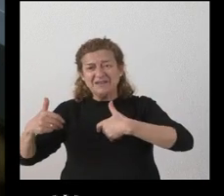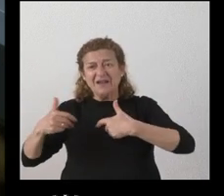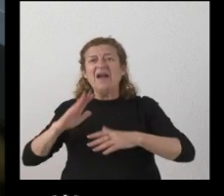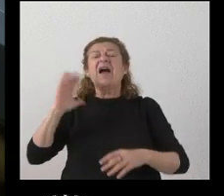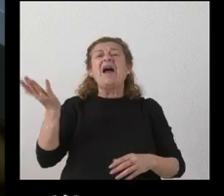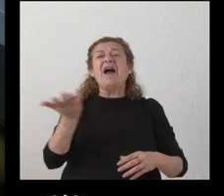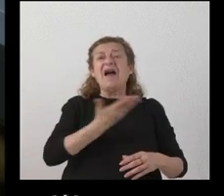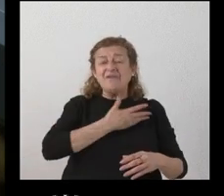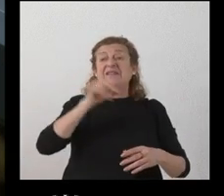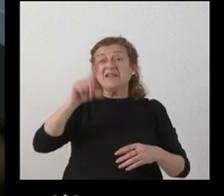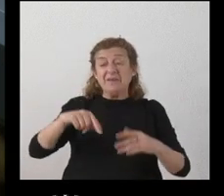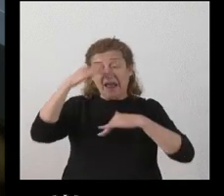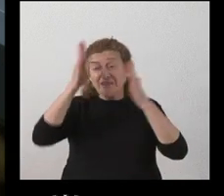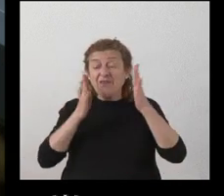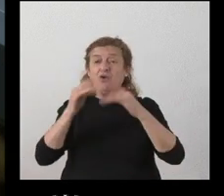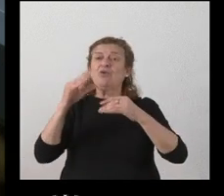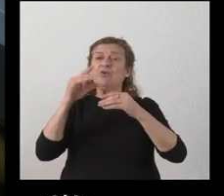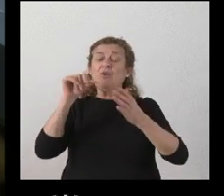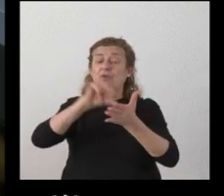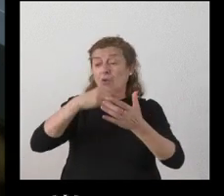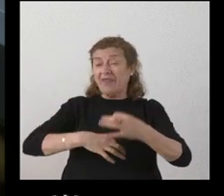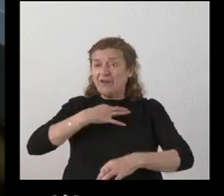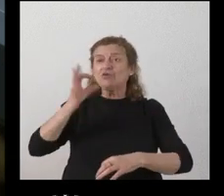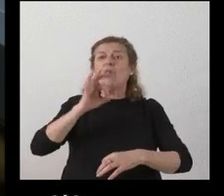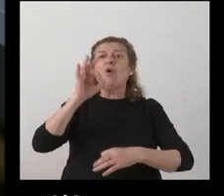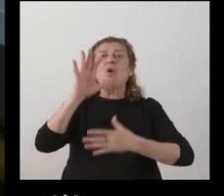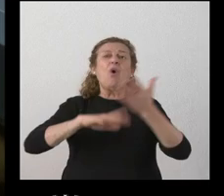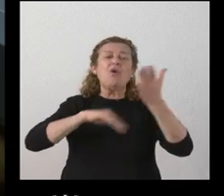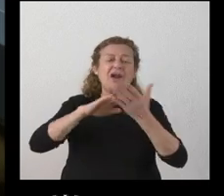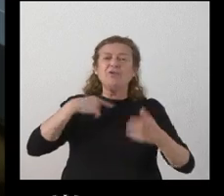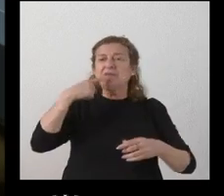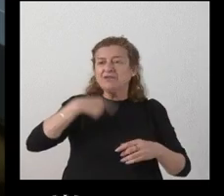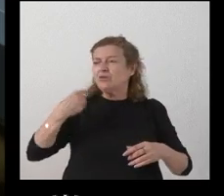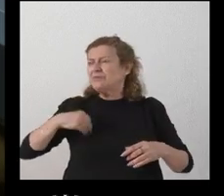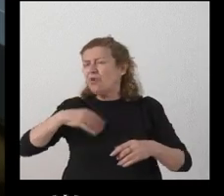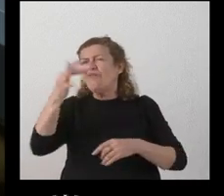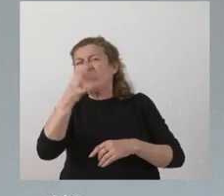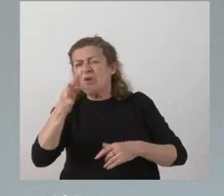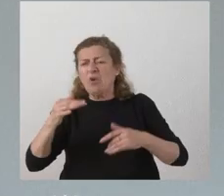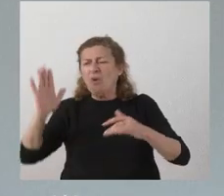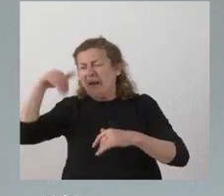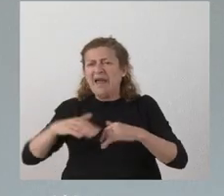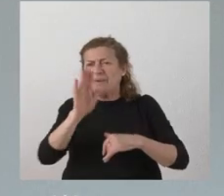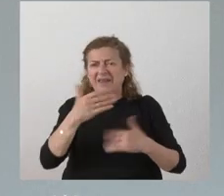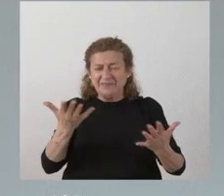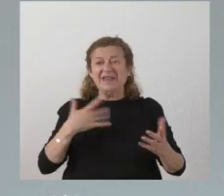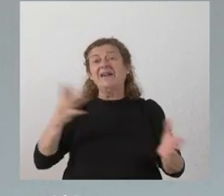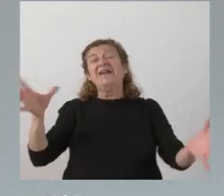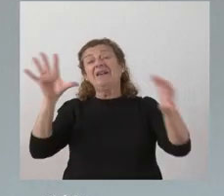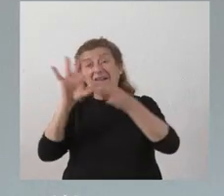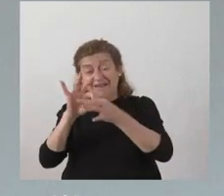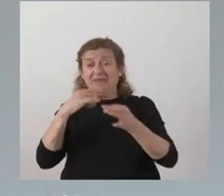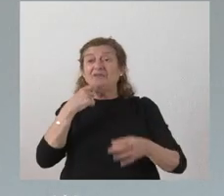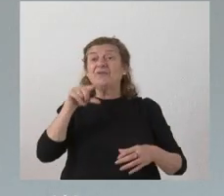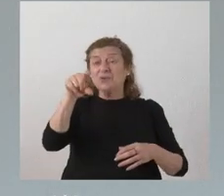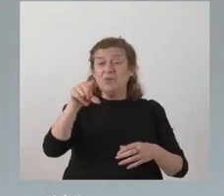el horario de atención a los ciudadanos o es a los horarios que nos ha dicho de horario fijo y variable? En relación a lo que decía